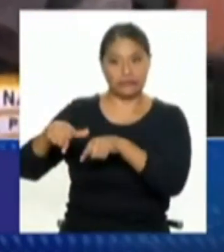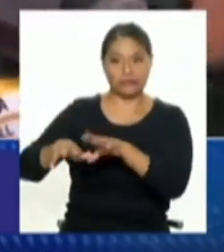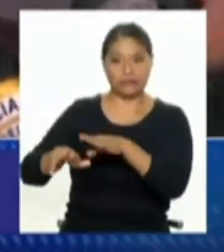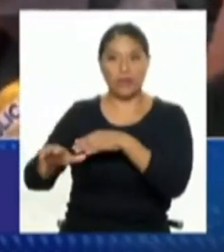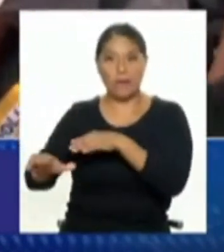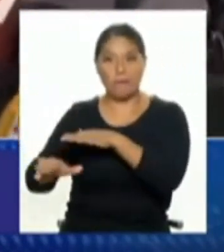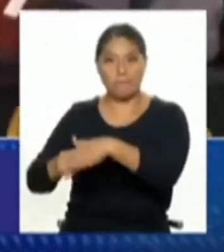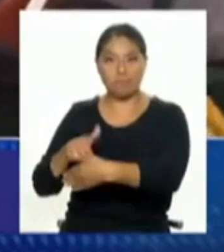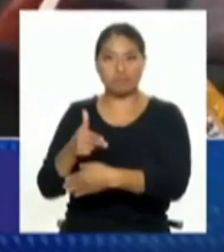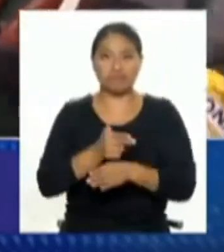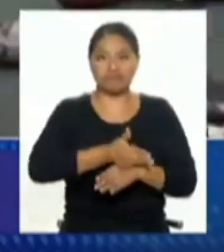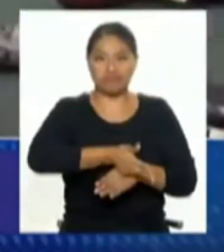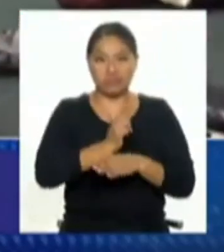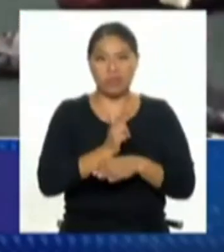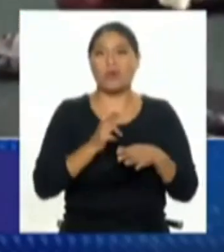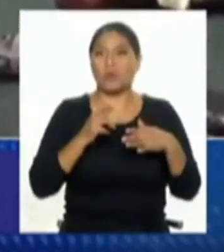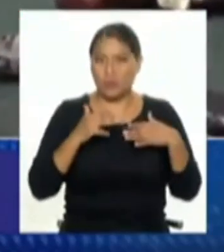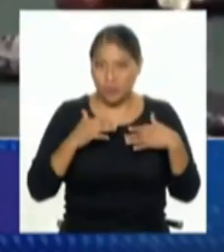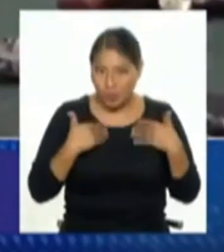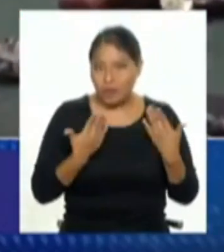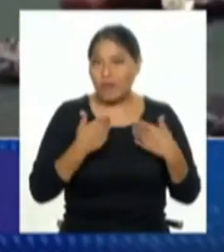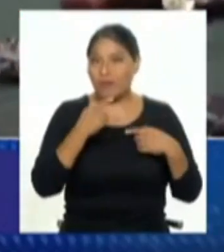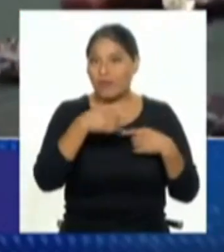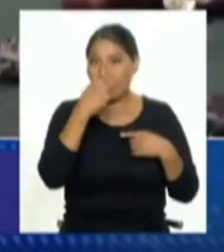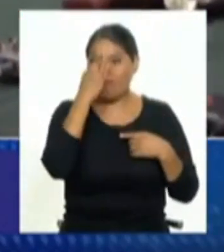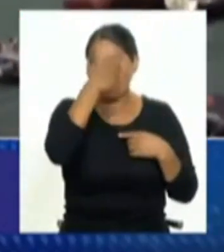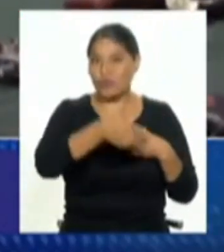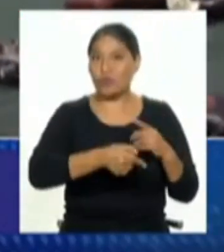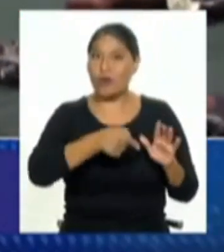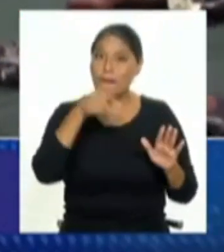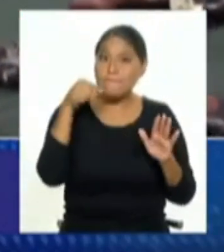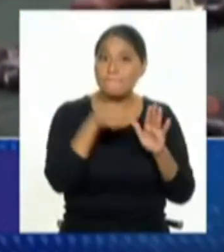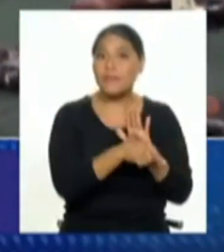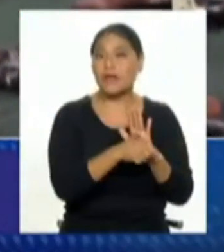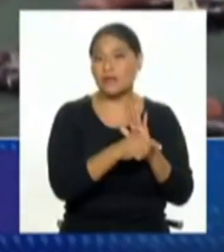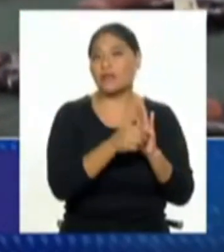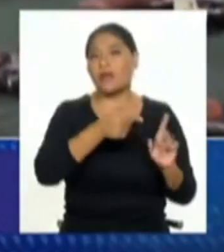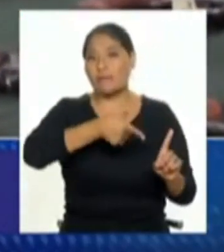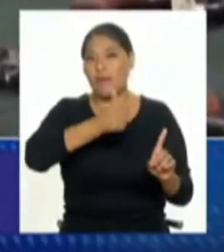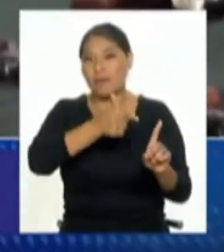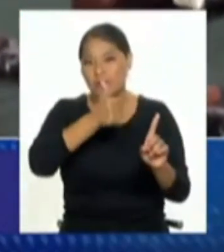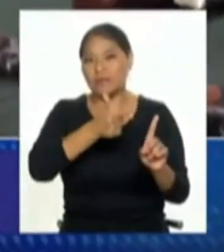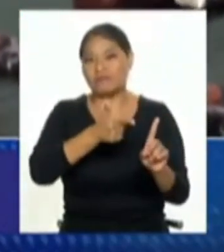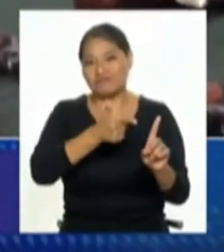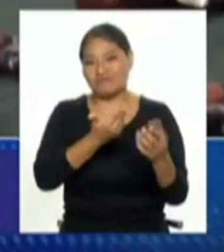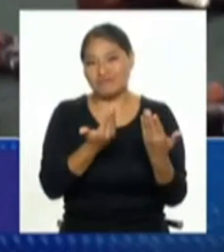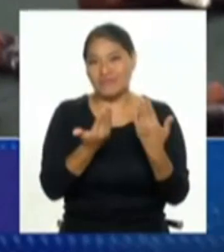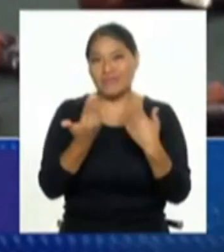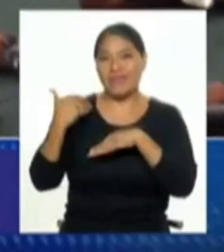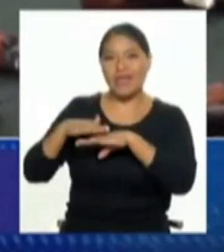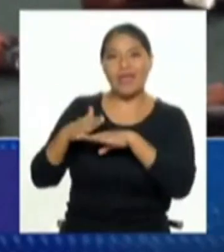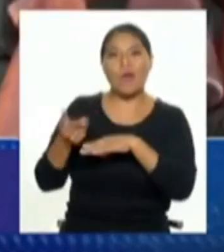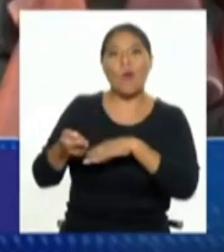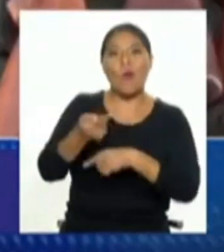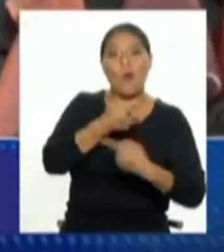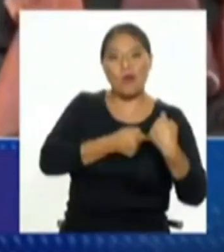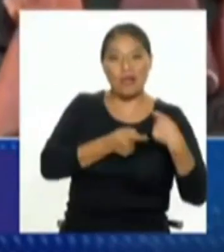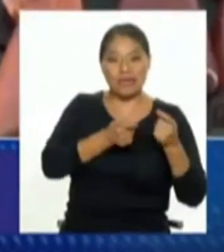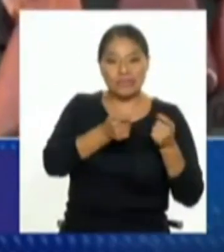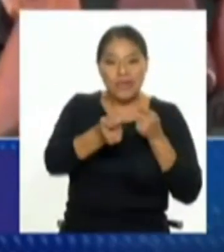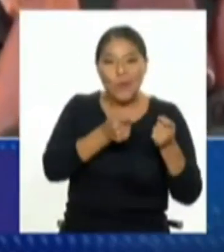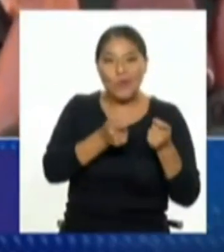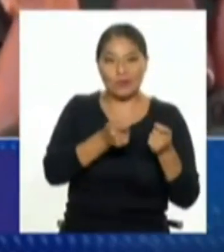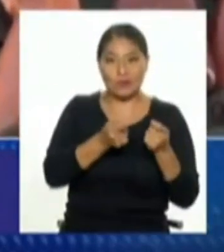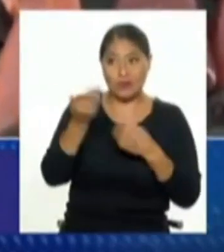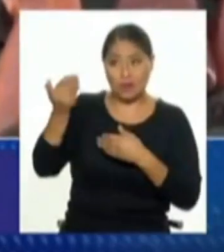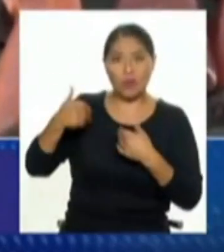o un homicidio o un feminicidio entonces y ahí volvemos otra vez a ejecución regulación o sea esa